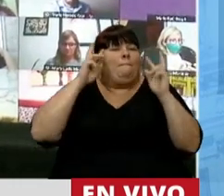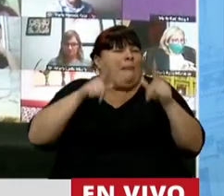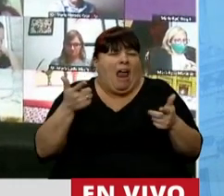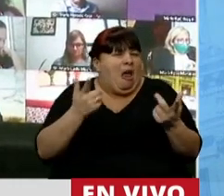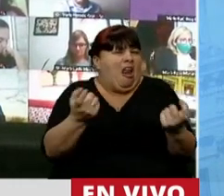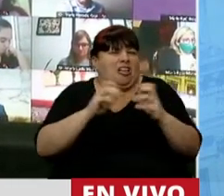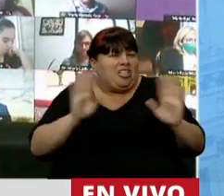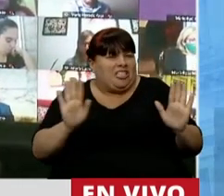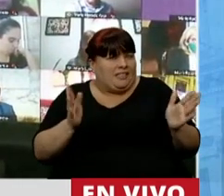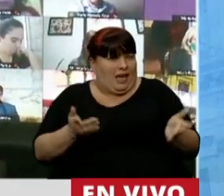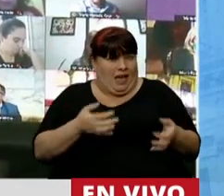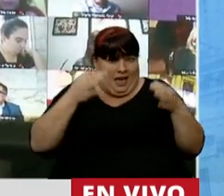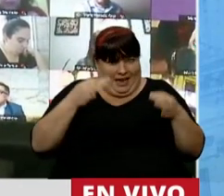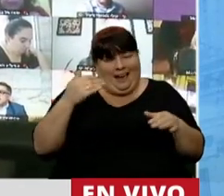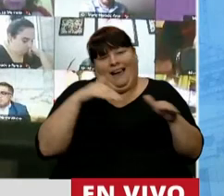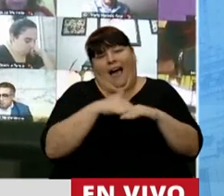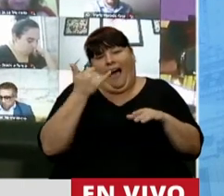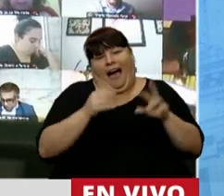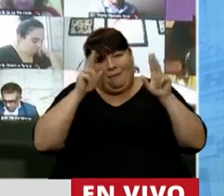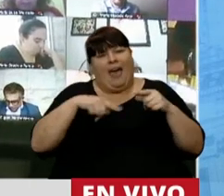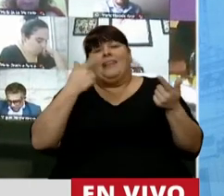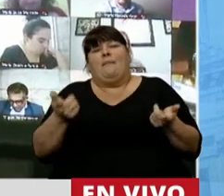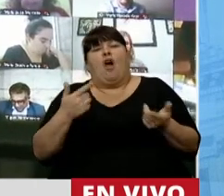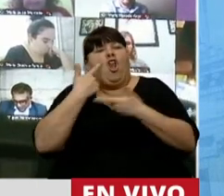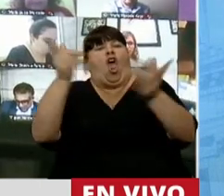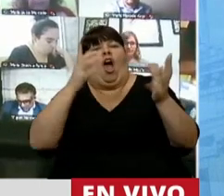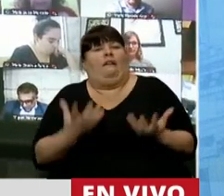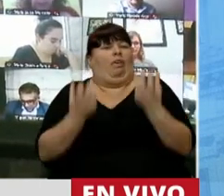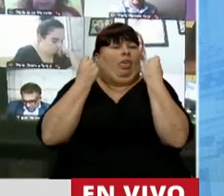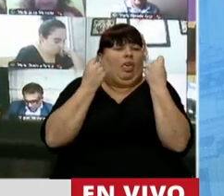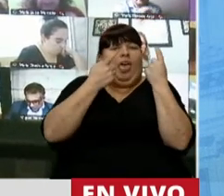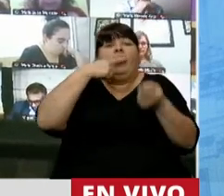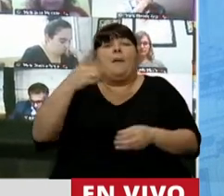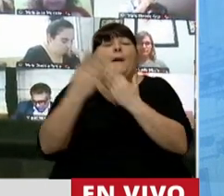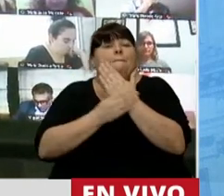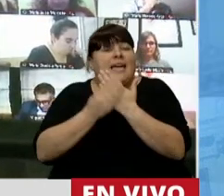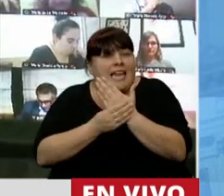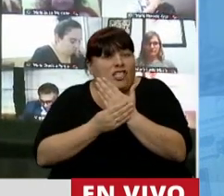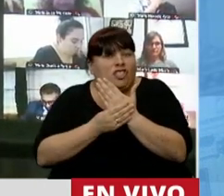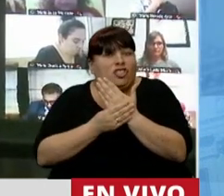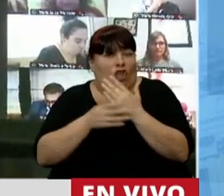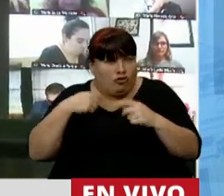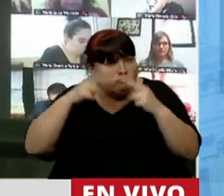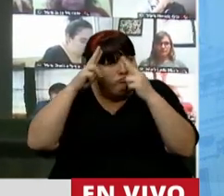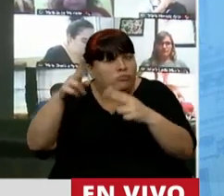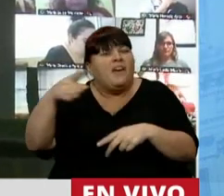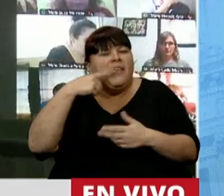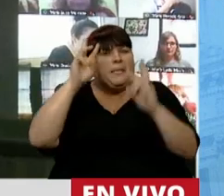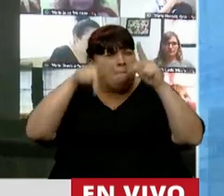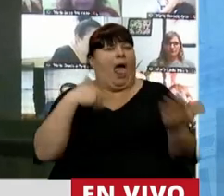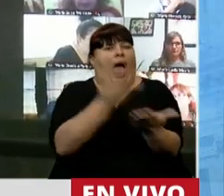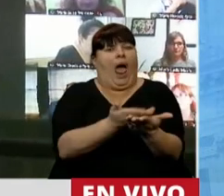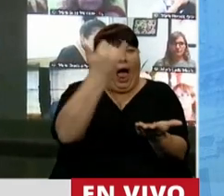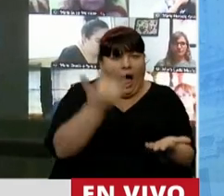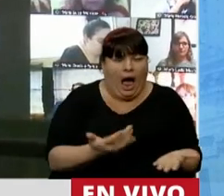que no hacía falta. Primero que lo tenía reservado, después que no lo quería mostrar. Y vino el ministro a quien respeto y dijo, acá está el plan.